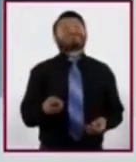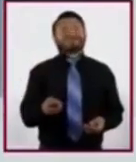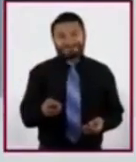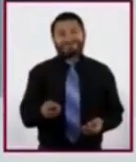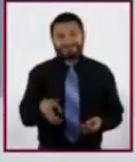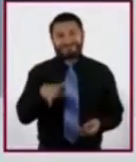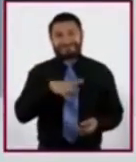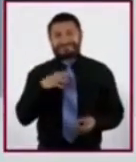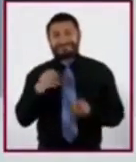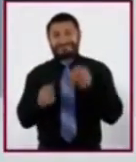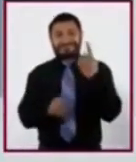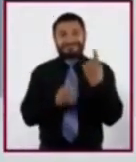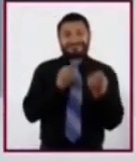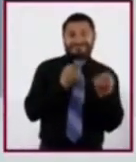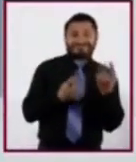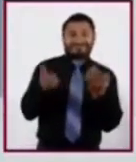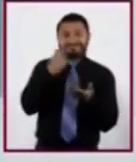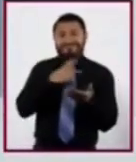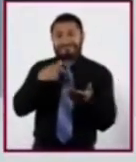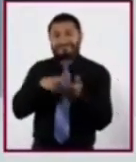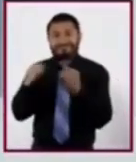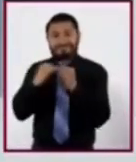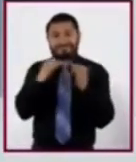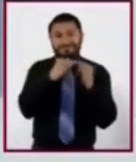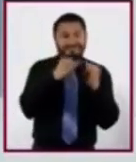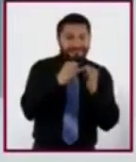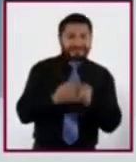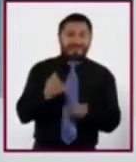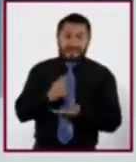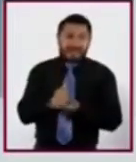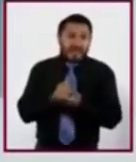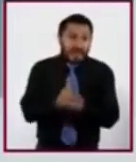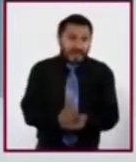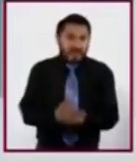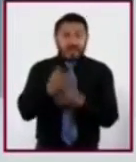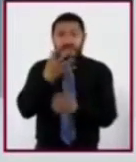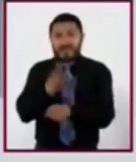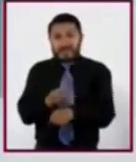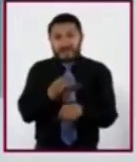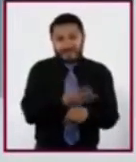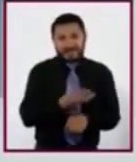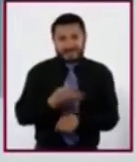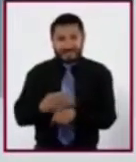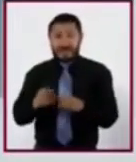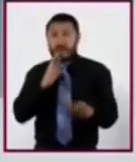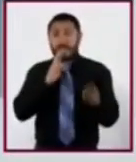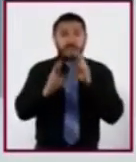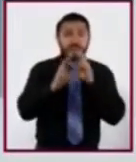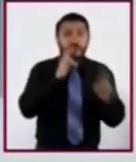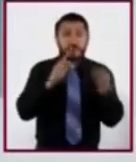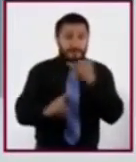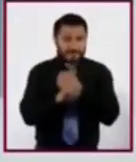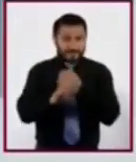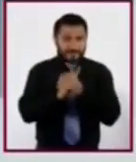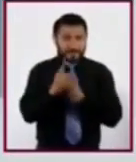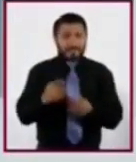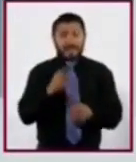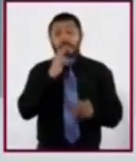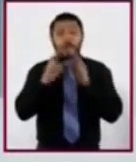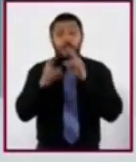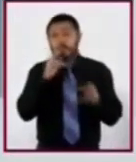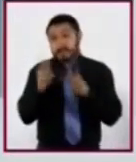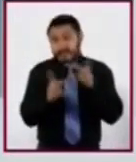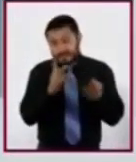existen instancias que nos permiten ir resolviendo todas estas cuestiones. Comencemos por lo